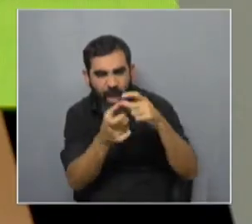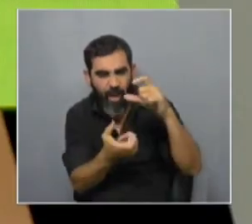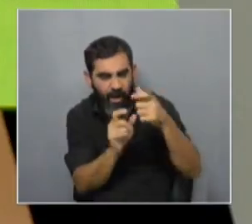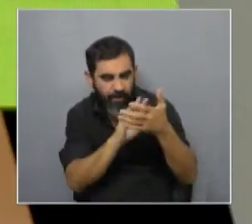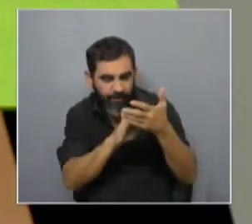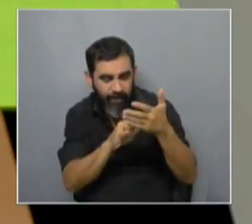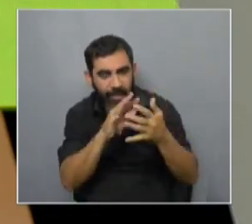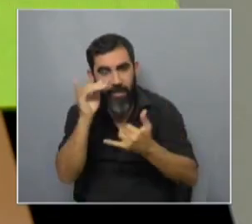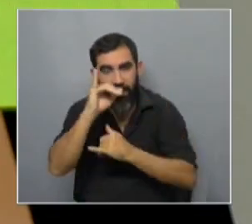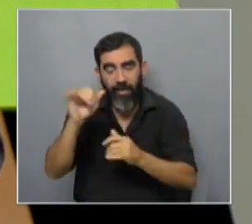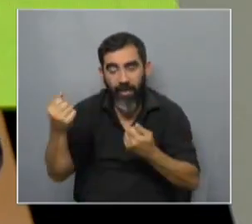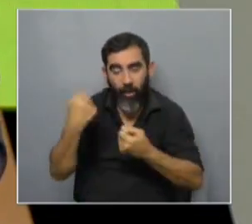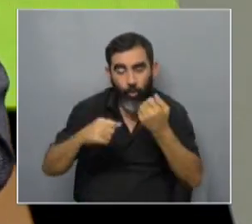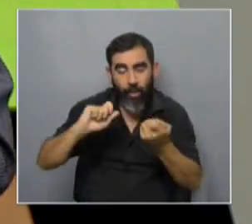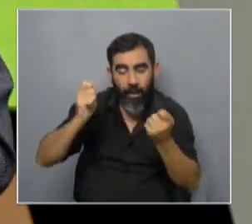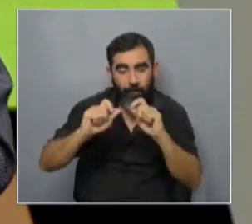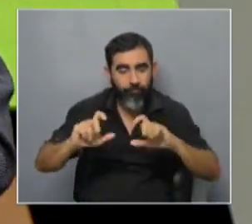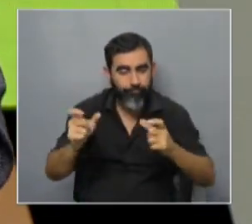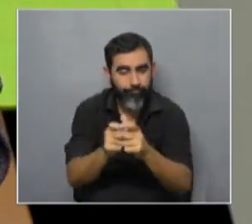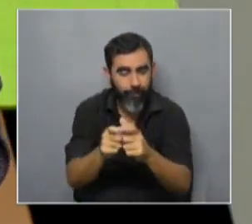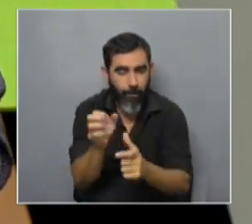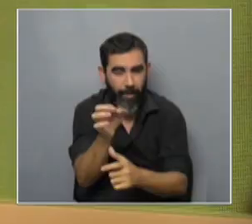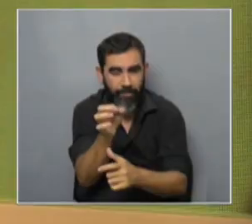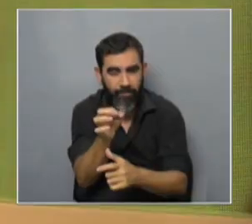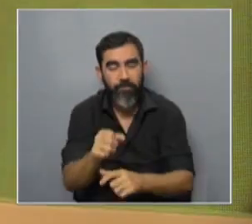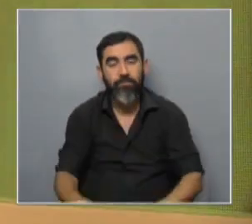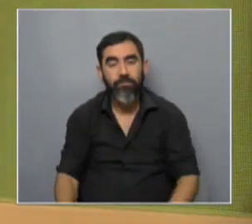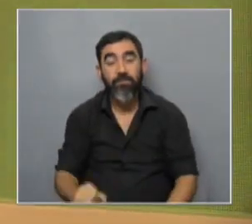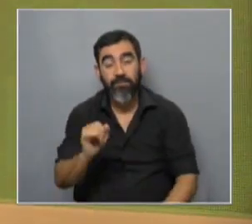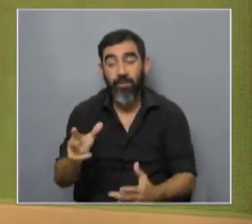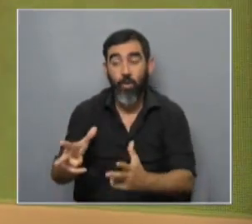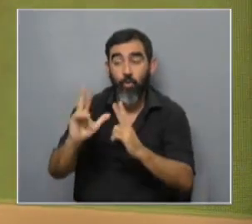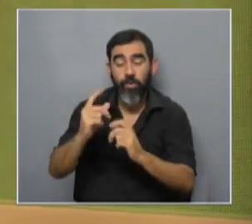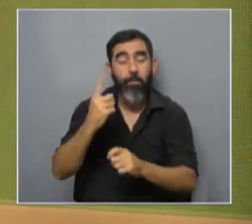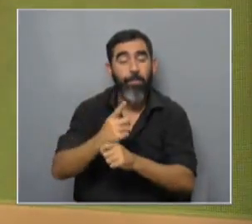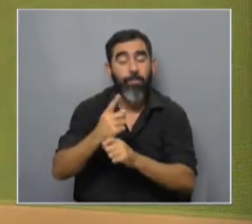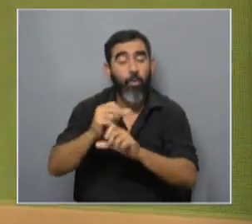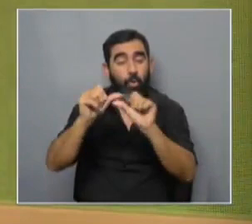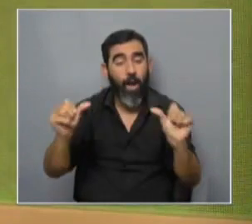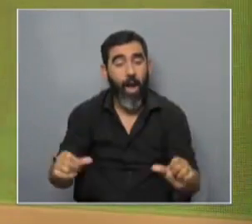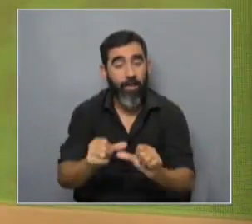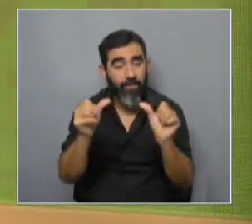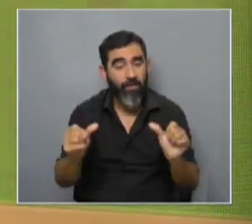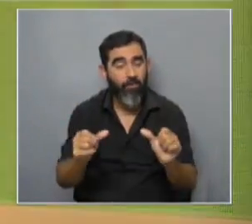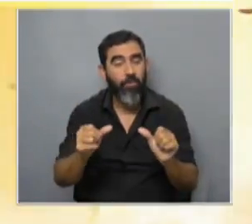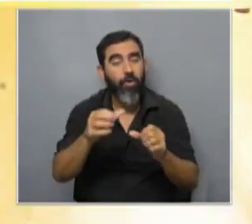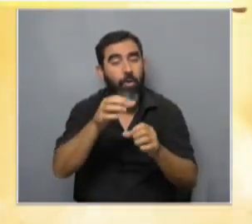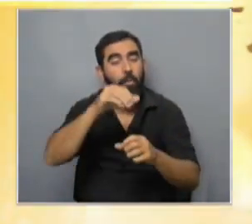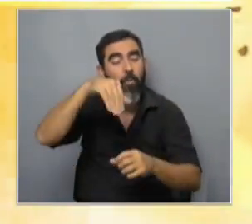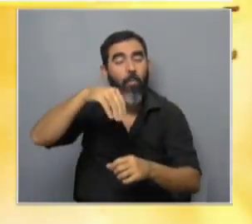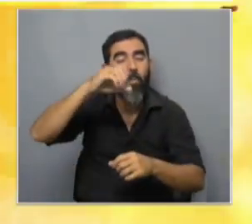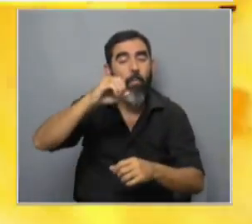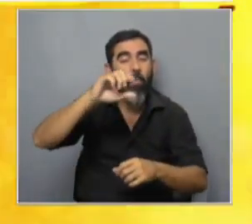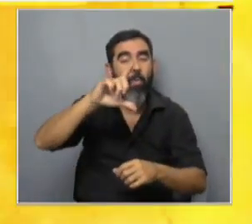la industria los transforma en un comprimido claro Mauricio nos decía que bueno que los principios activos son estas moléculas